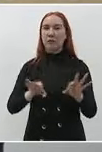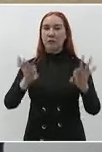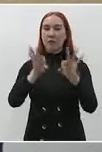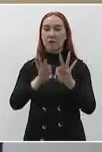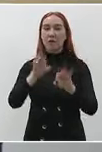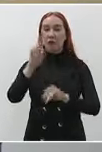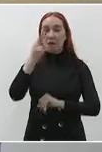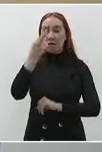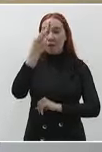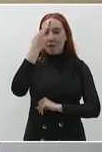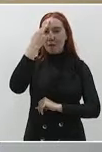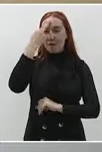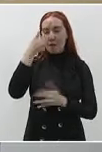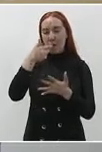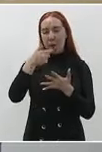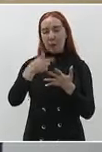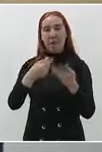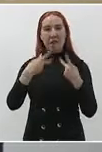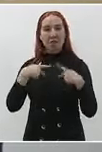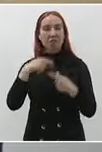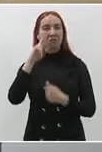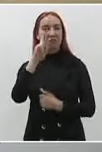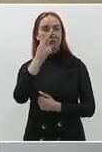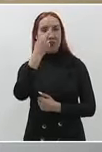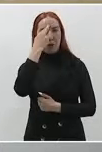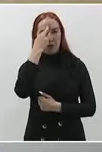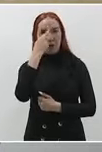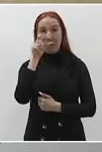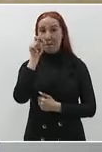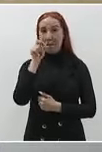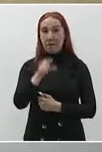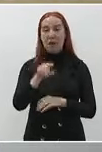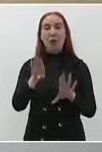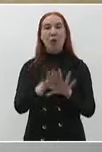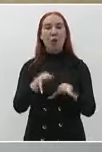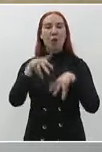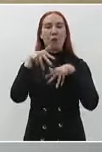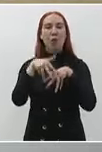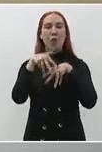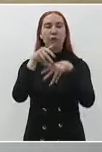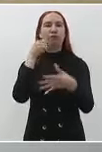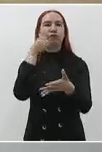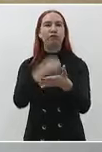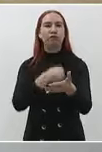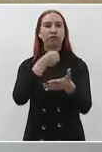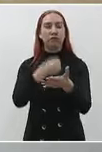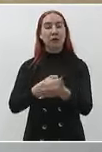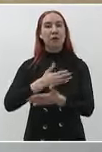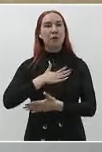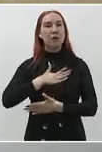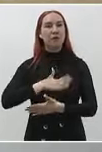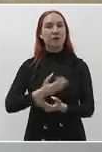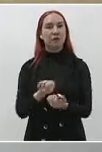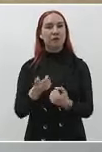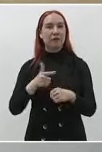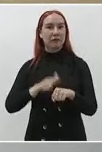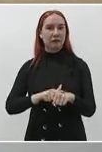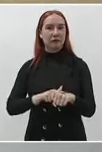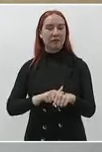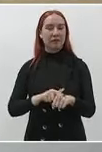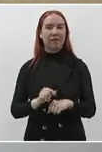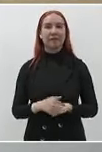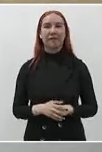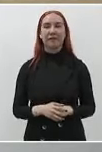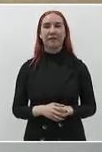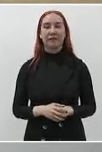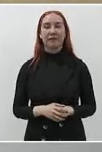por la justicia hay unos hermanos pero uno